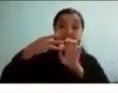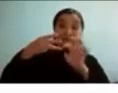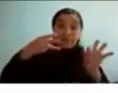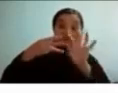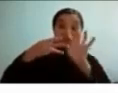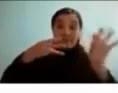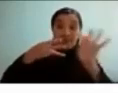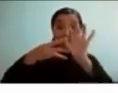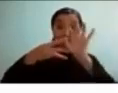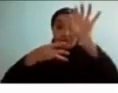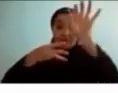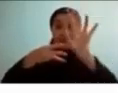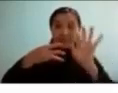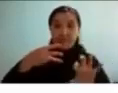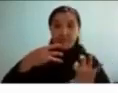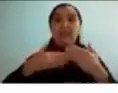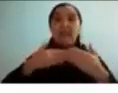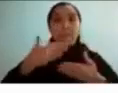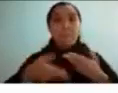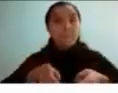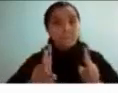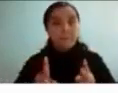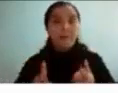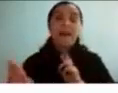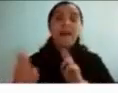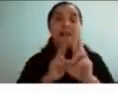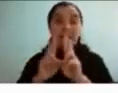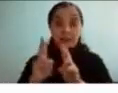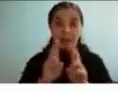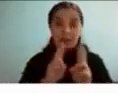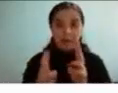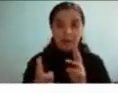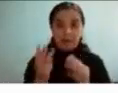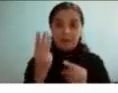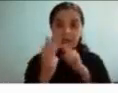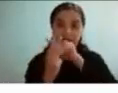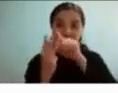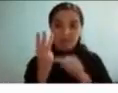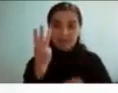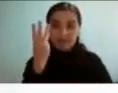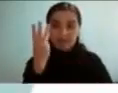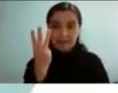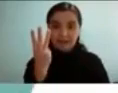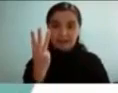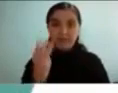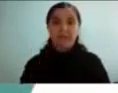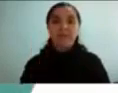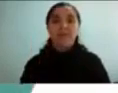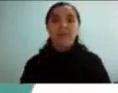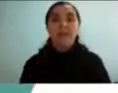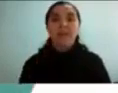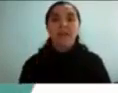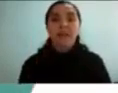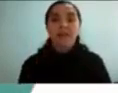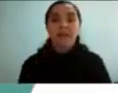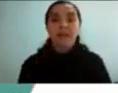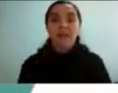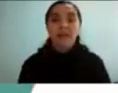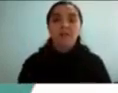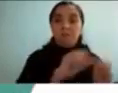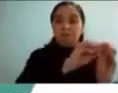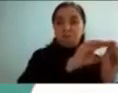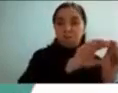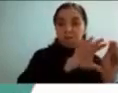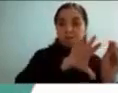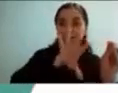funcionar que dependen de la interacción de estas tres ya que son todas estas de acá por ejemplo